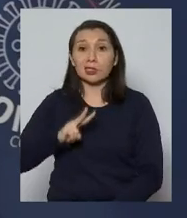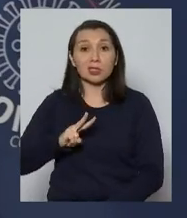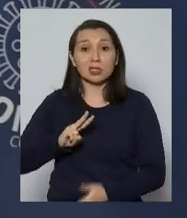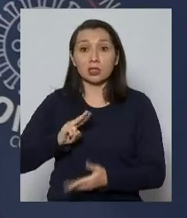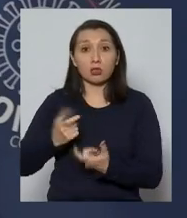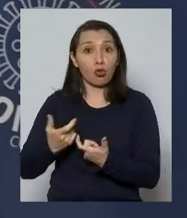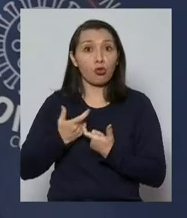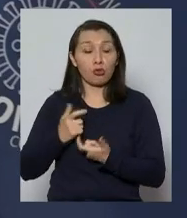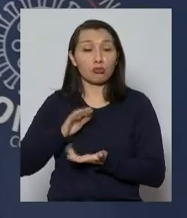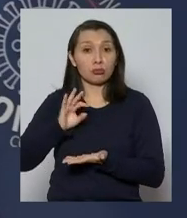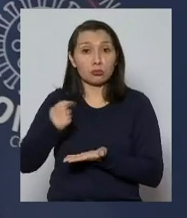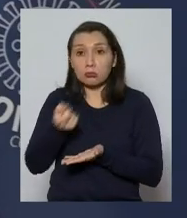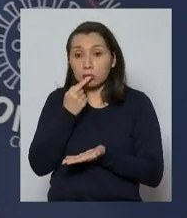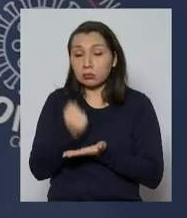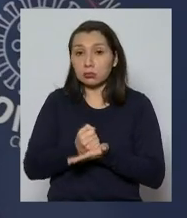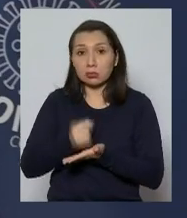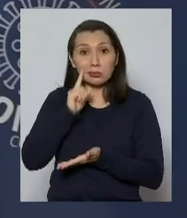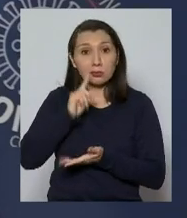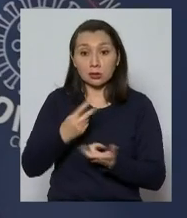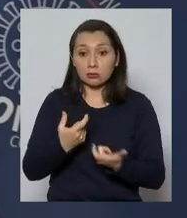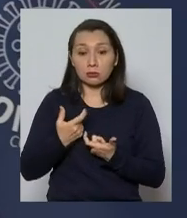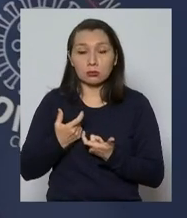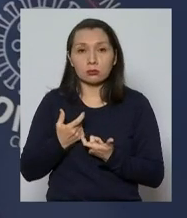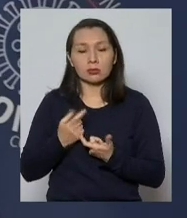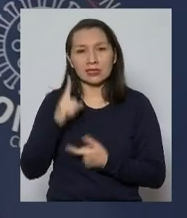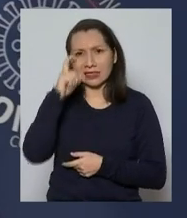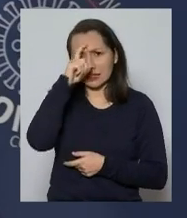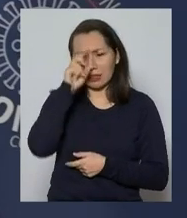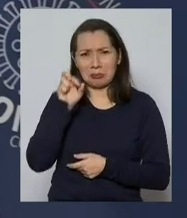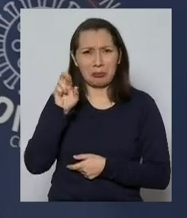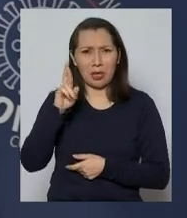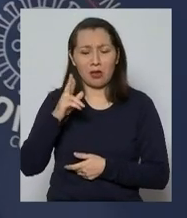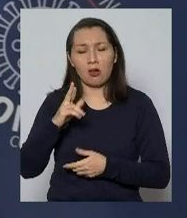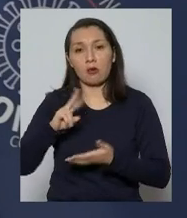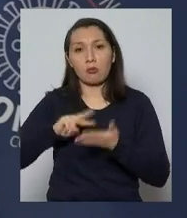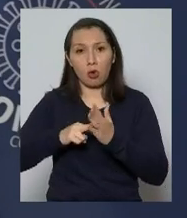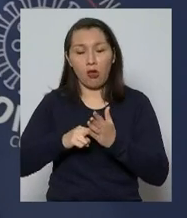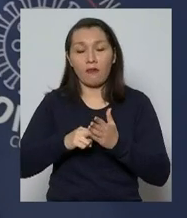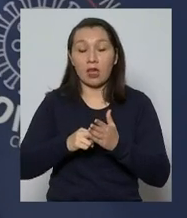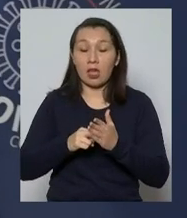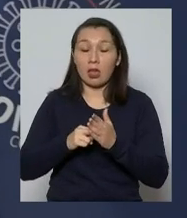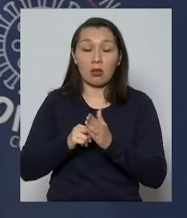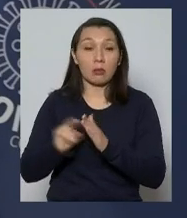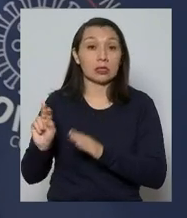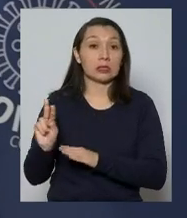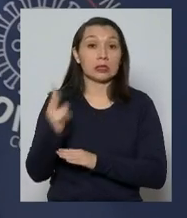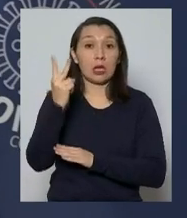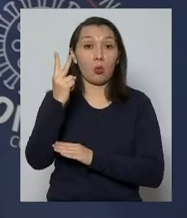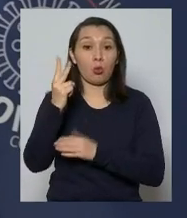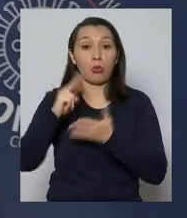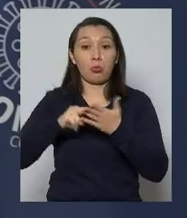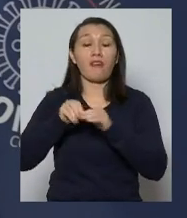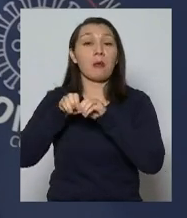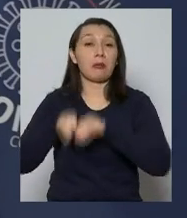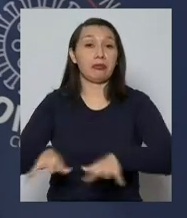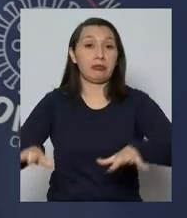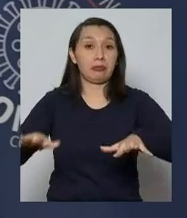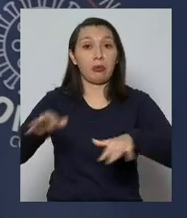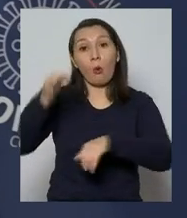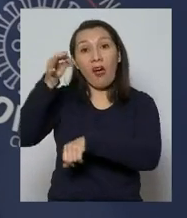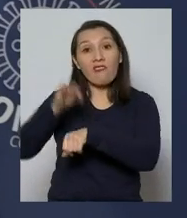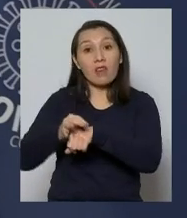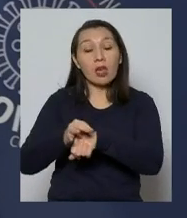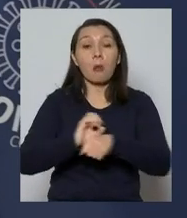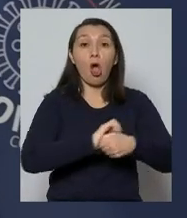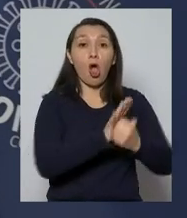evolución se van a traducir necesariamente en complicaciones, presión y en una segunda pandemia, digámoslo así,